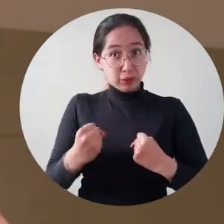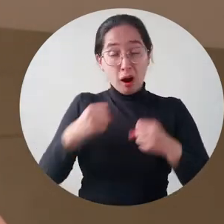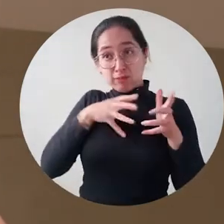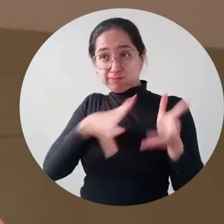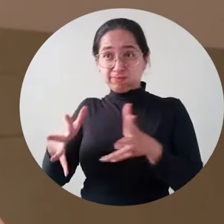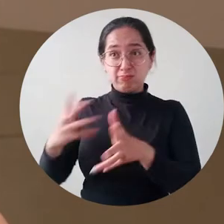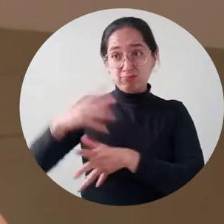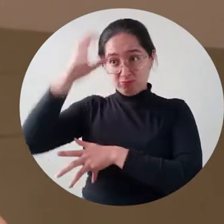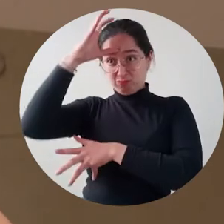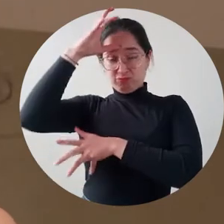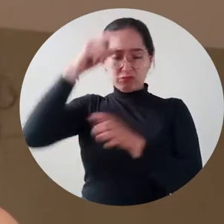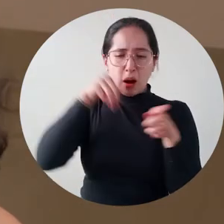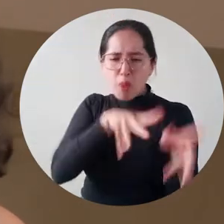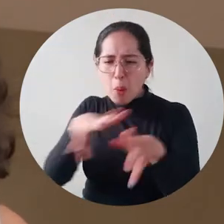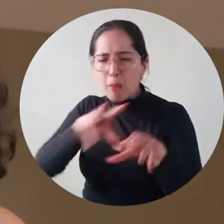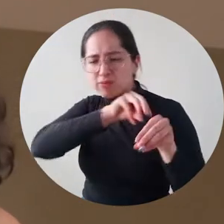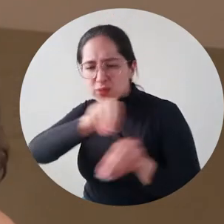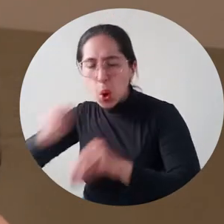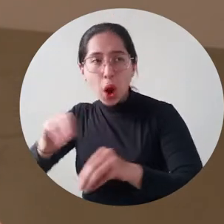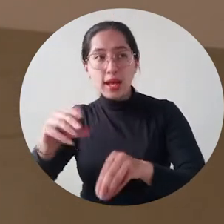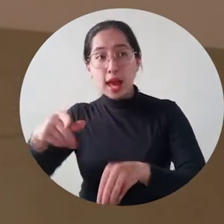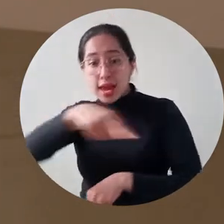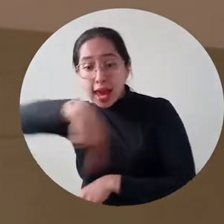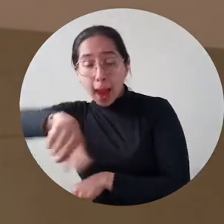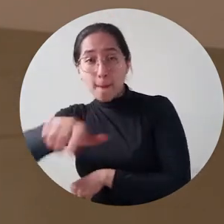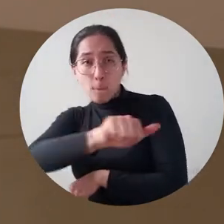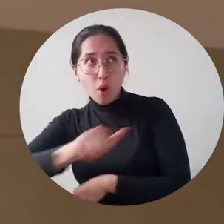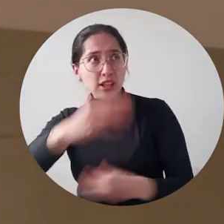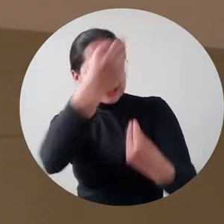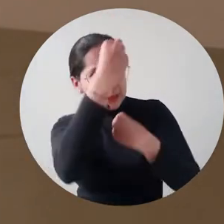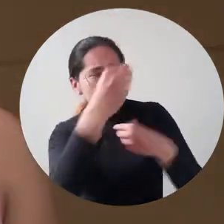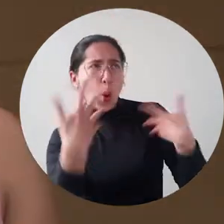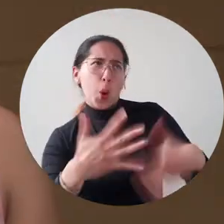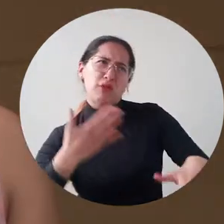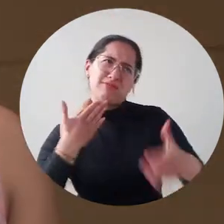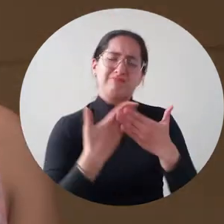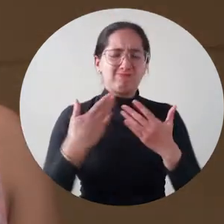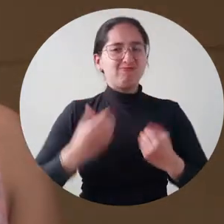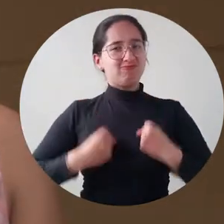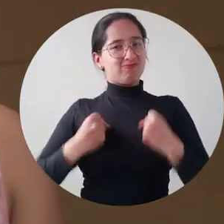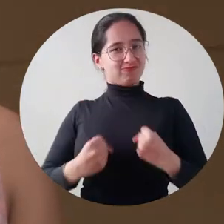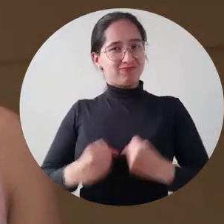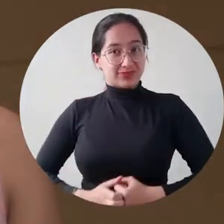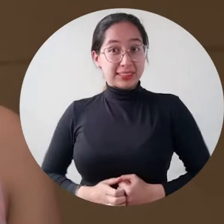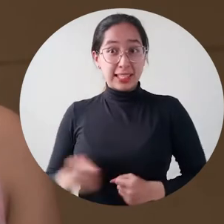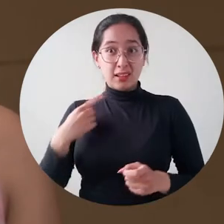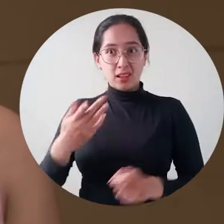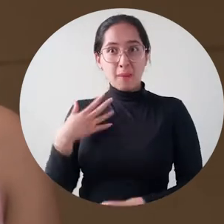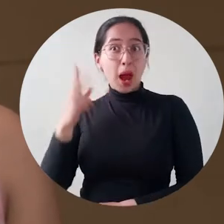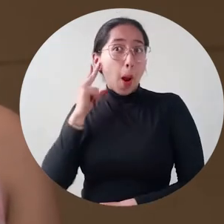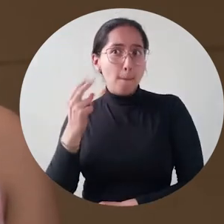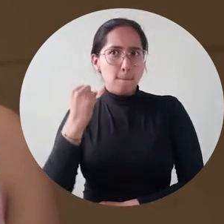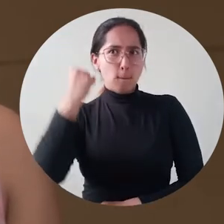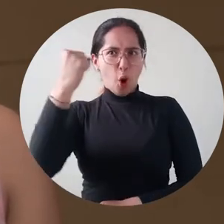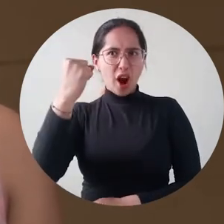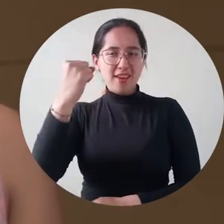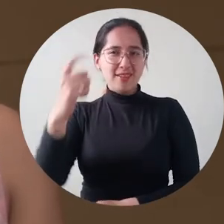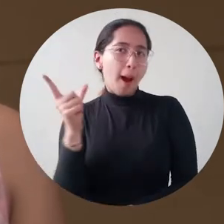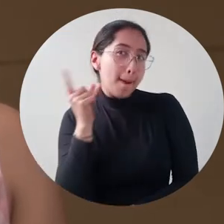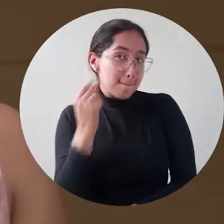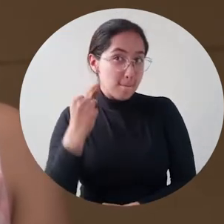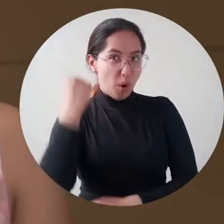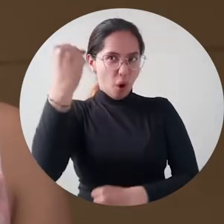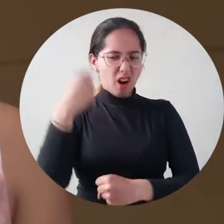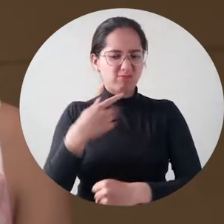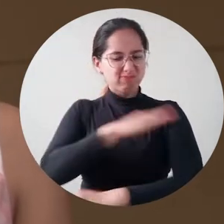mujeres, con el ánimo de que ellas sigan ese camino hacia la parte científica. La dirección, el liderazgo, el empoderamiento femenino